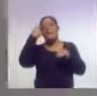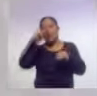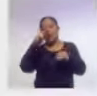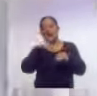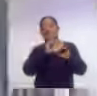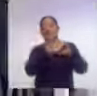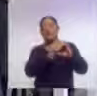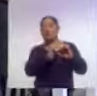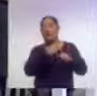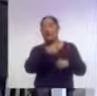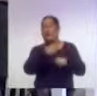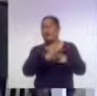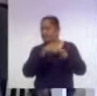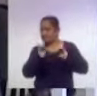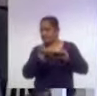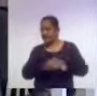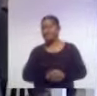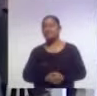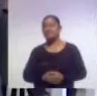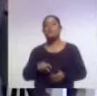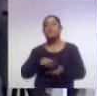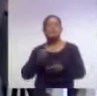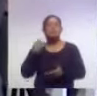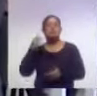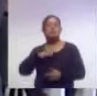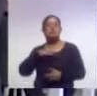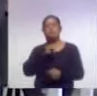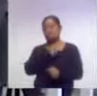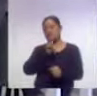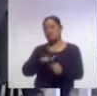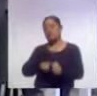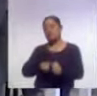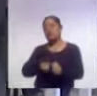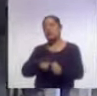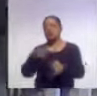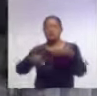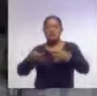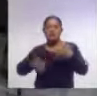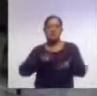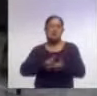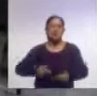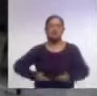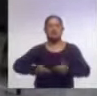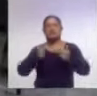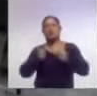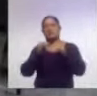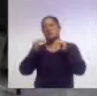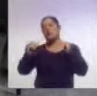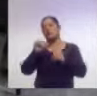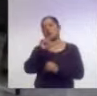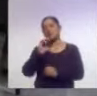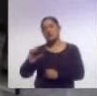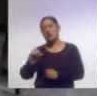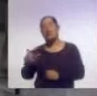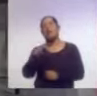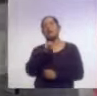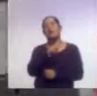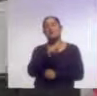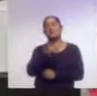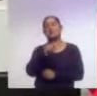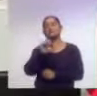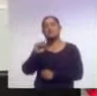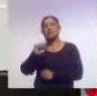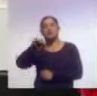para su familia. Como ponentes participaron especialistas de Justicia, Derechos Humanos y Género AC, del Tribunal Superior de